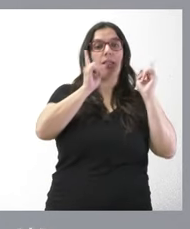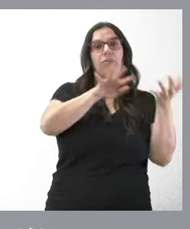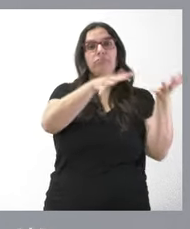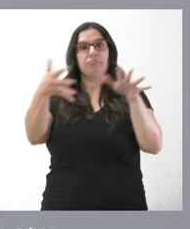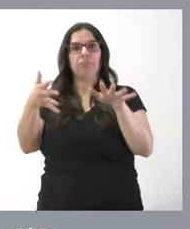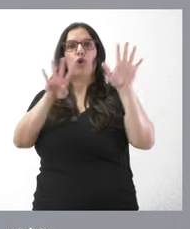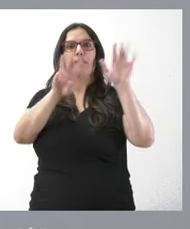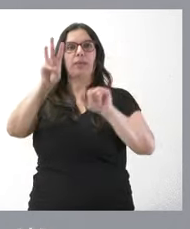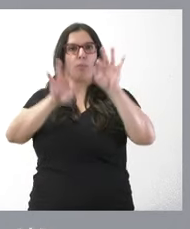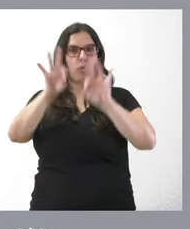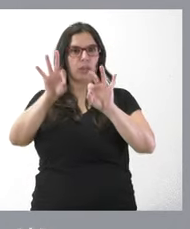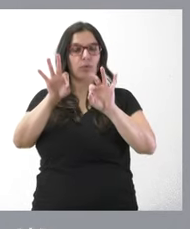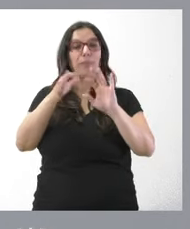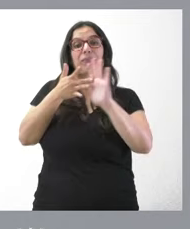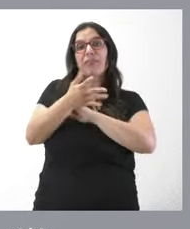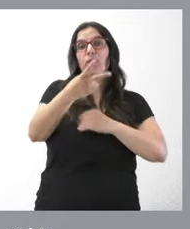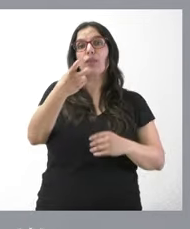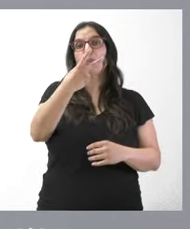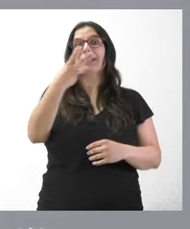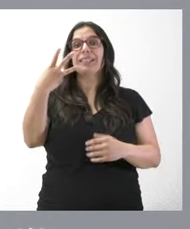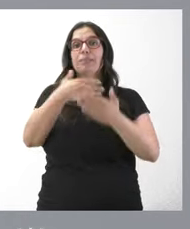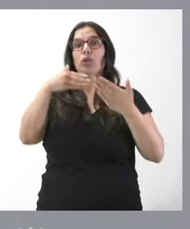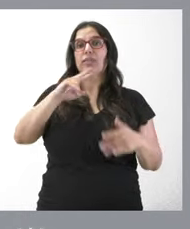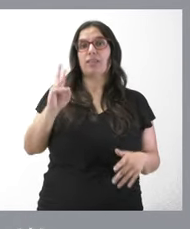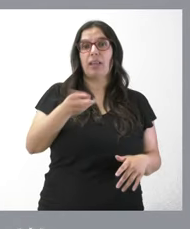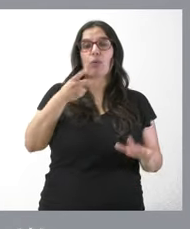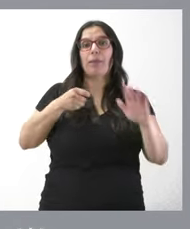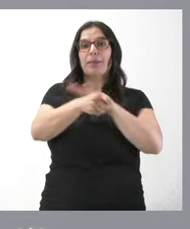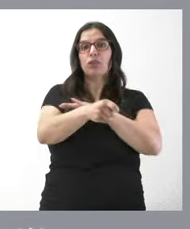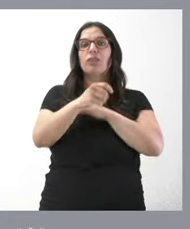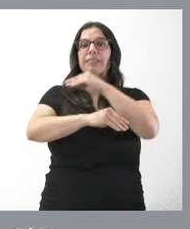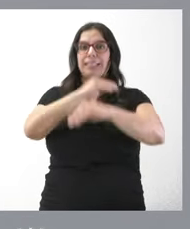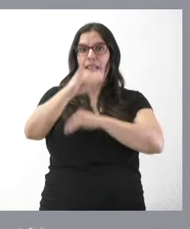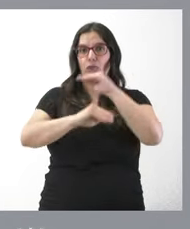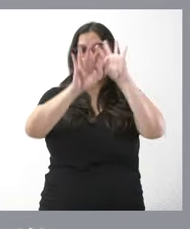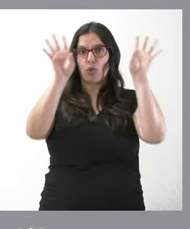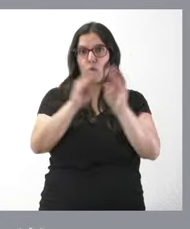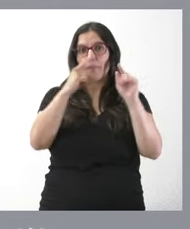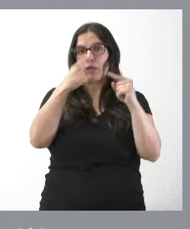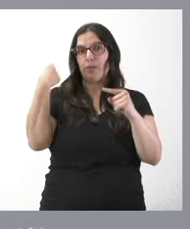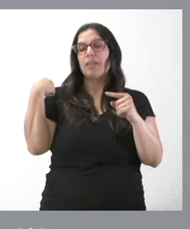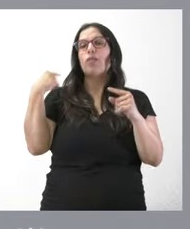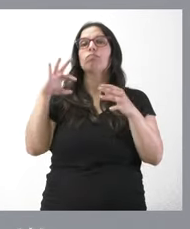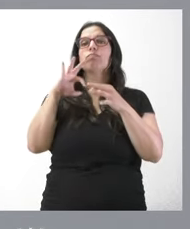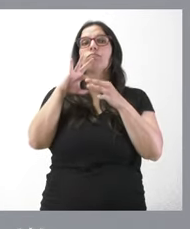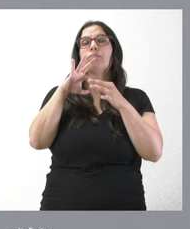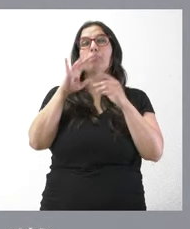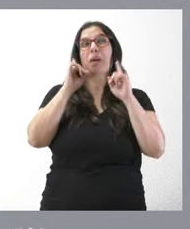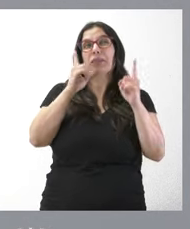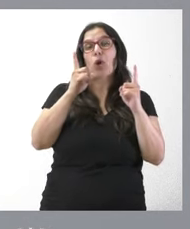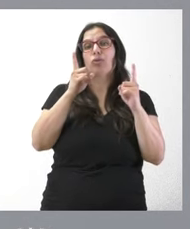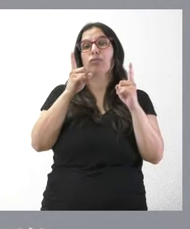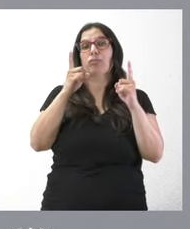Estamos hablando de 223 millones de euros de inversión realizada sobre una previsión